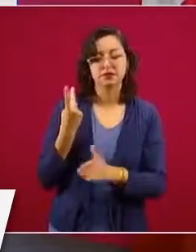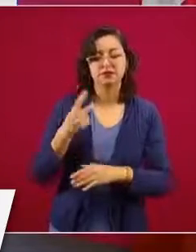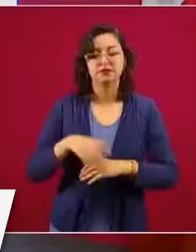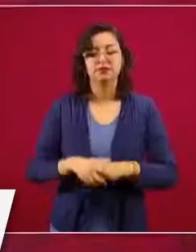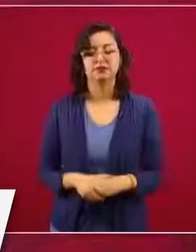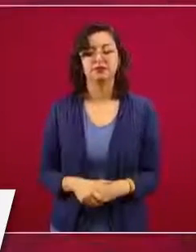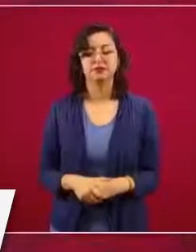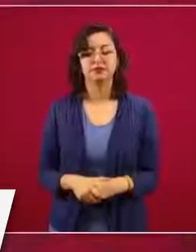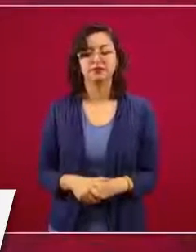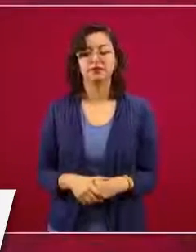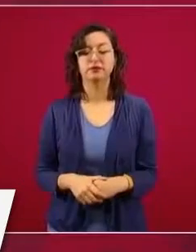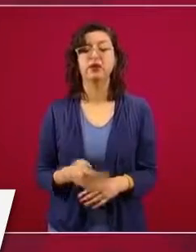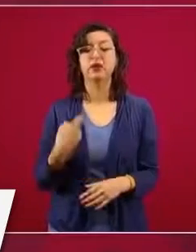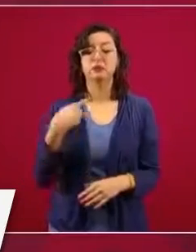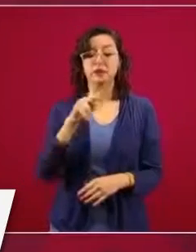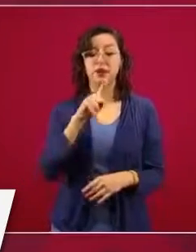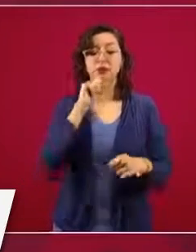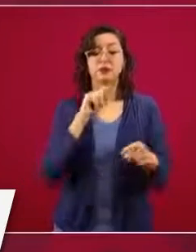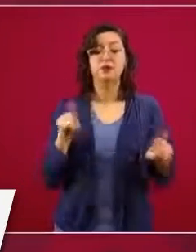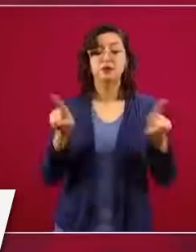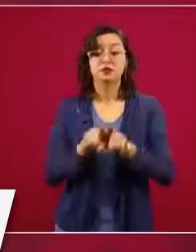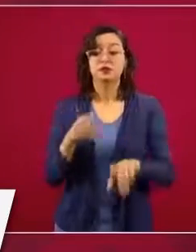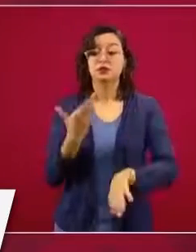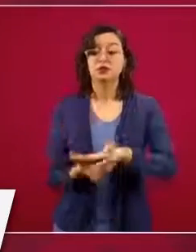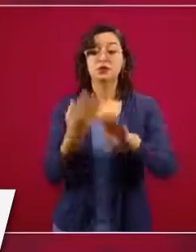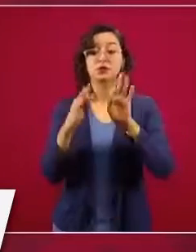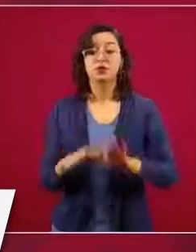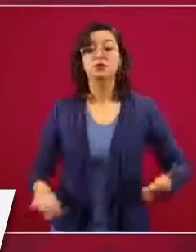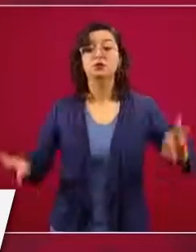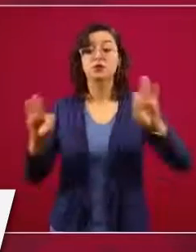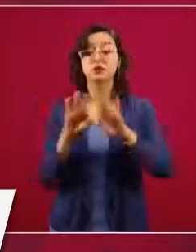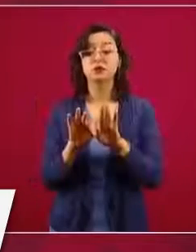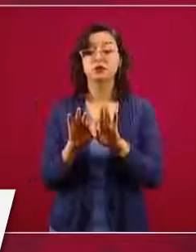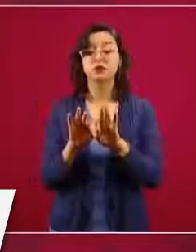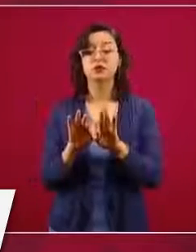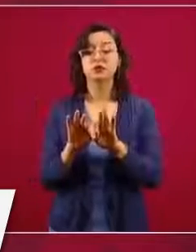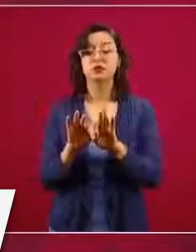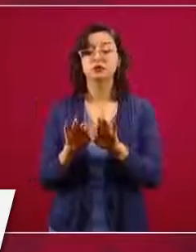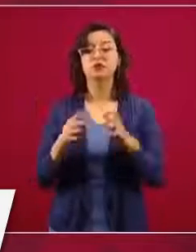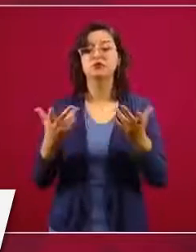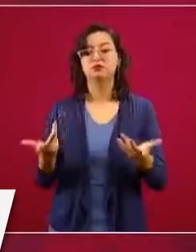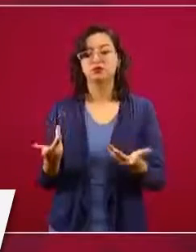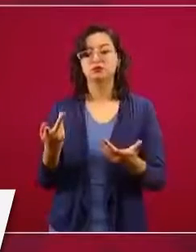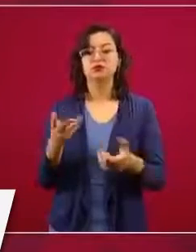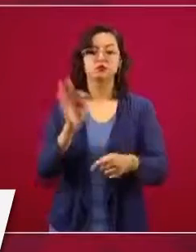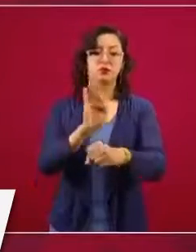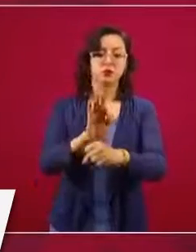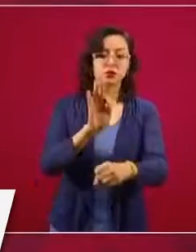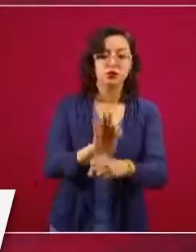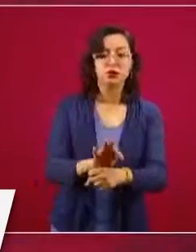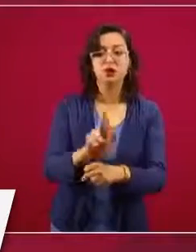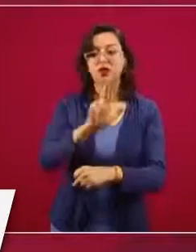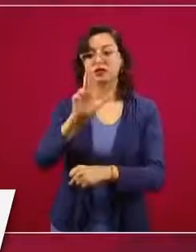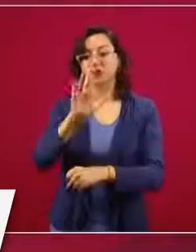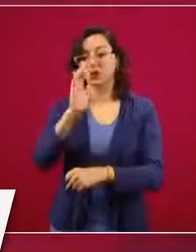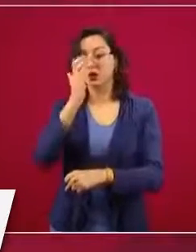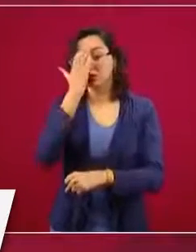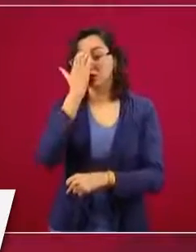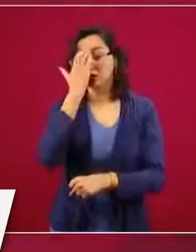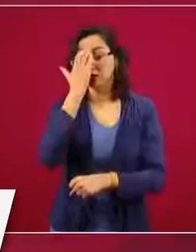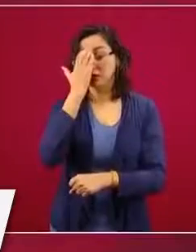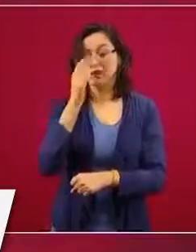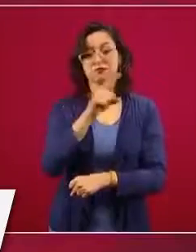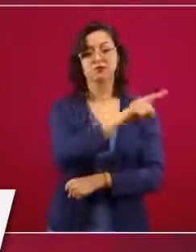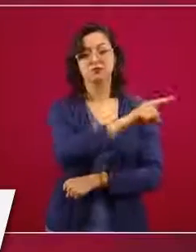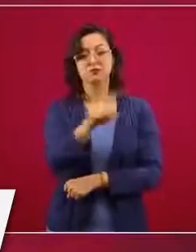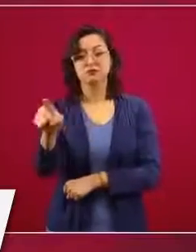Pero de igual importancia de estas medidas es proteger, reconocer, cuidar a quien nos cuida,